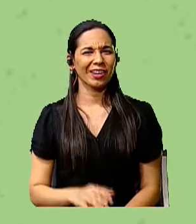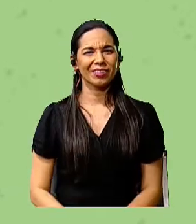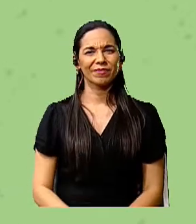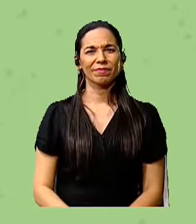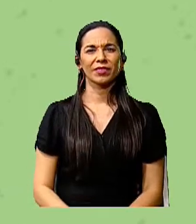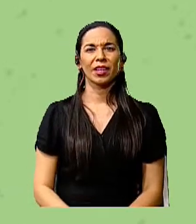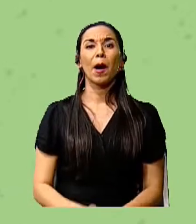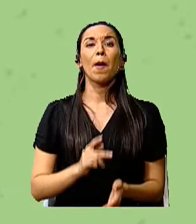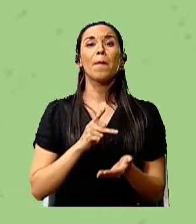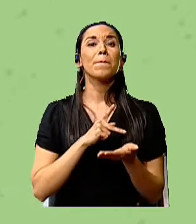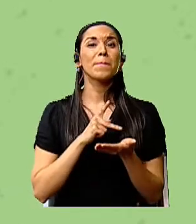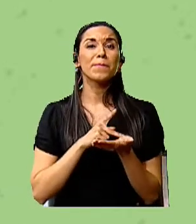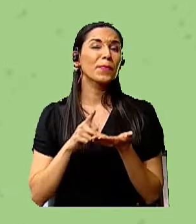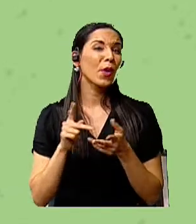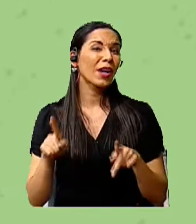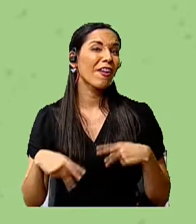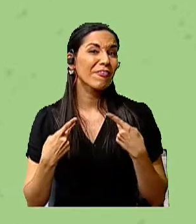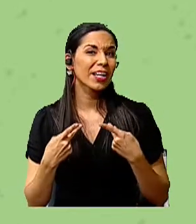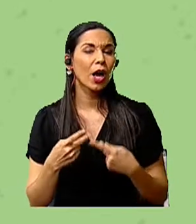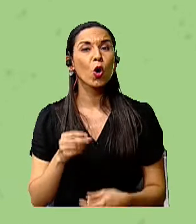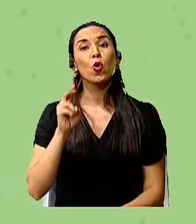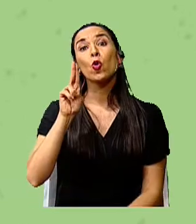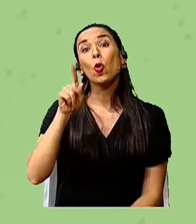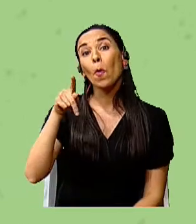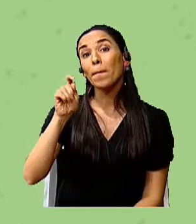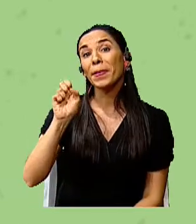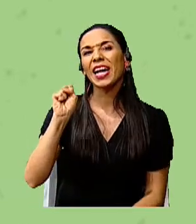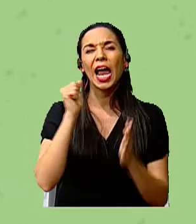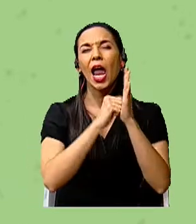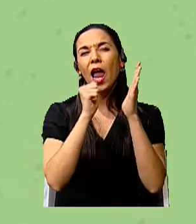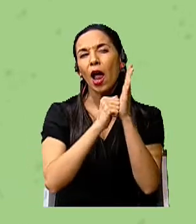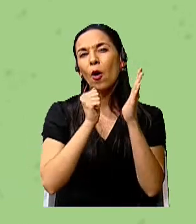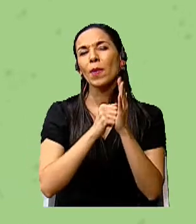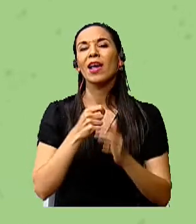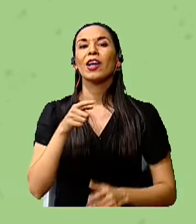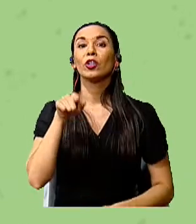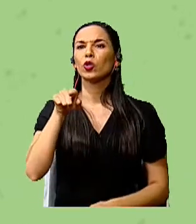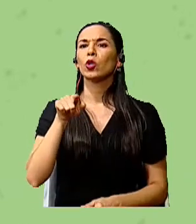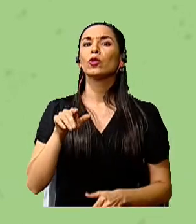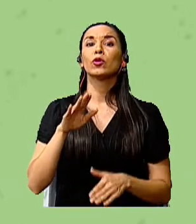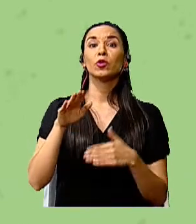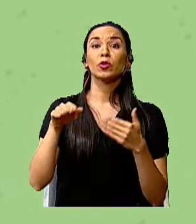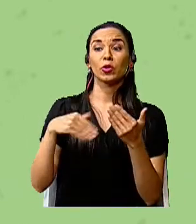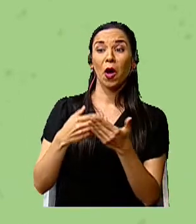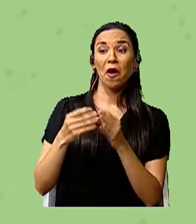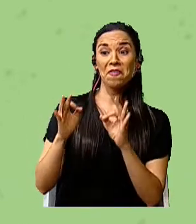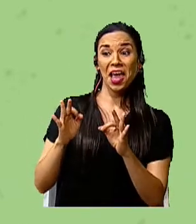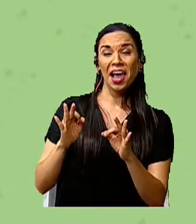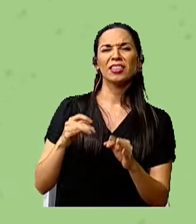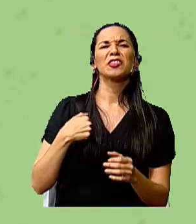¡Pura vida! ¡Upe! ¿Cómo estás? ¡Con toda la pata!